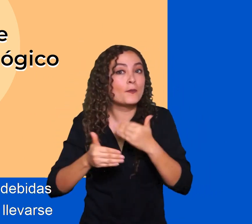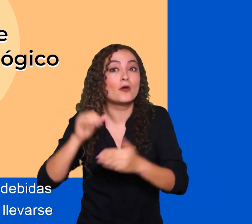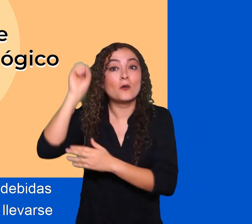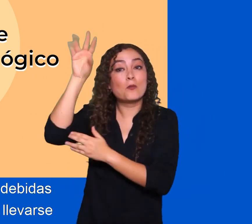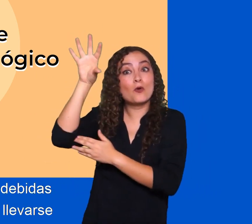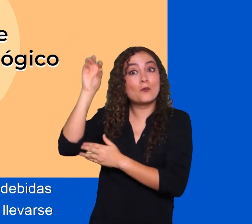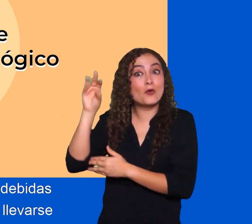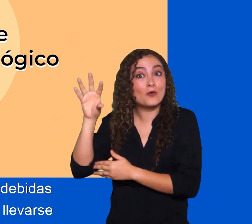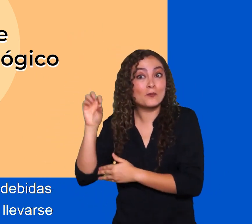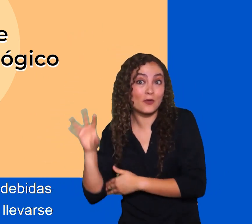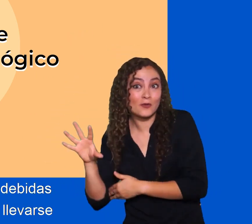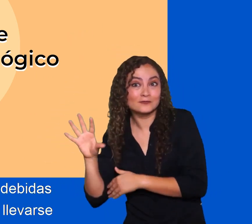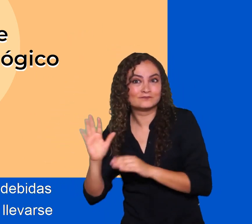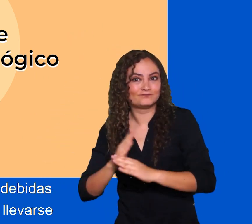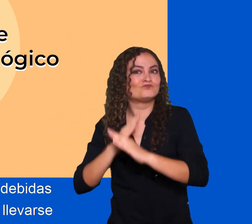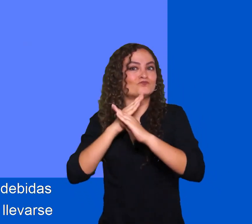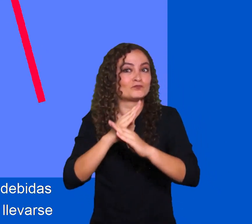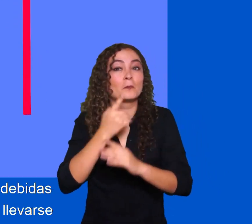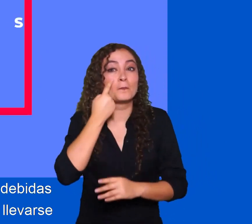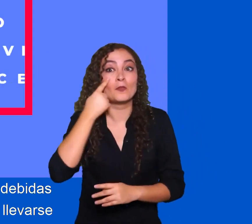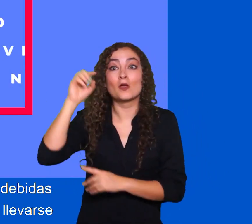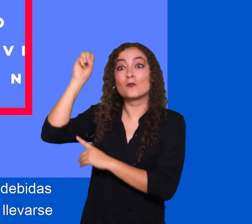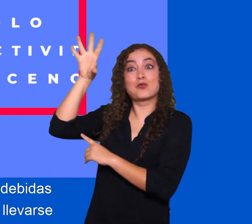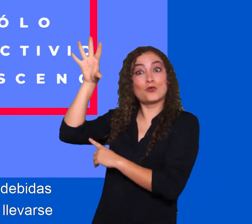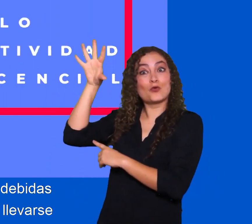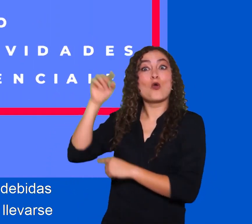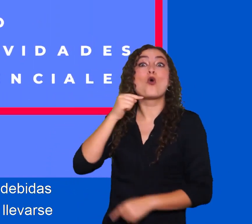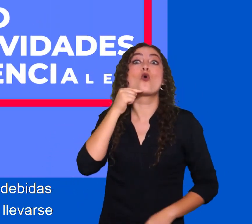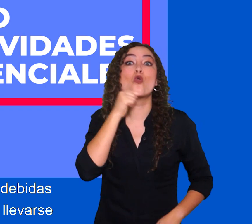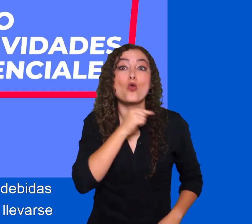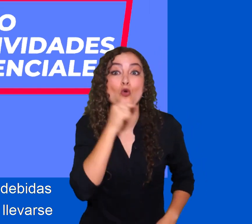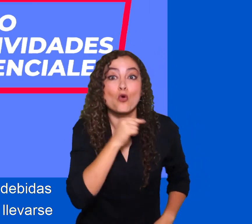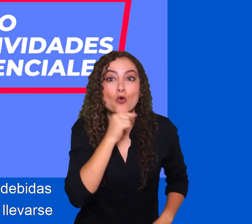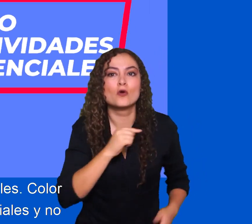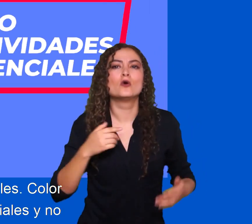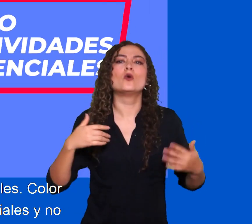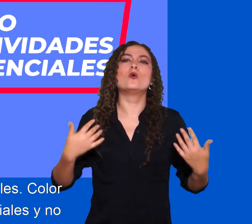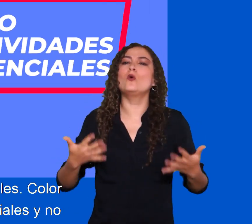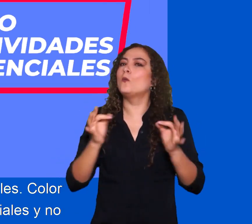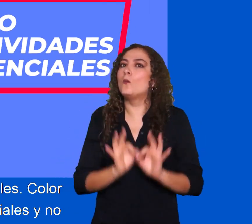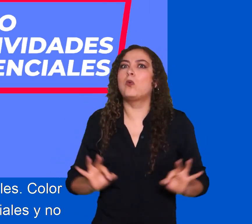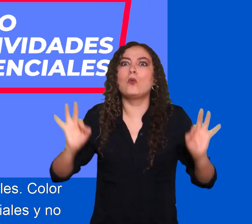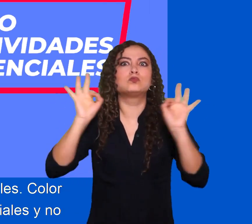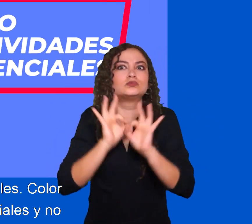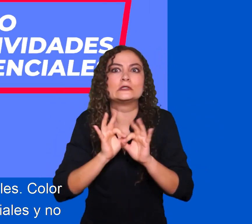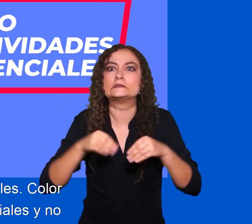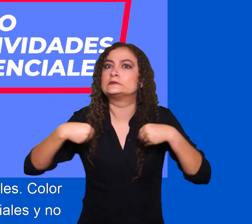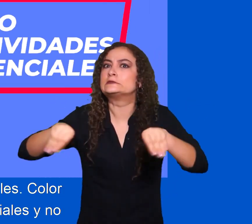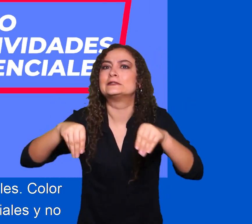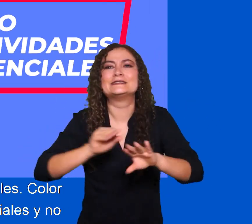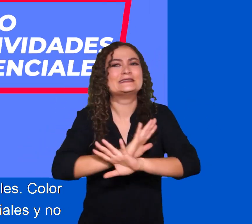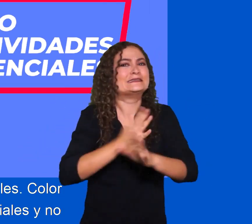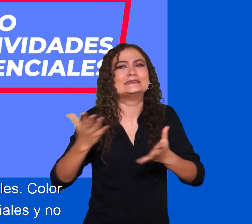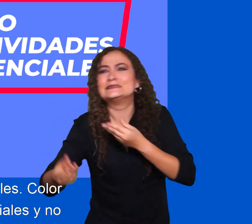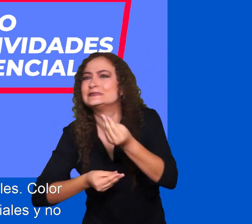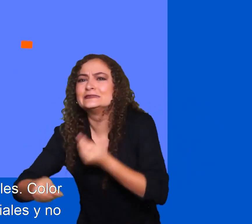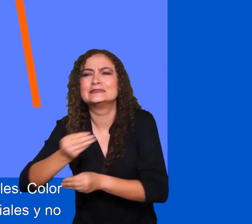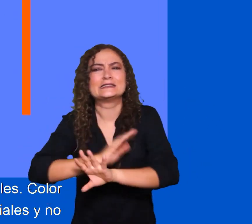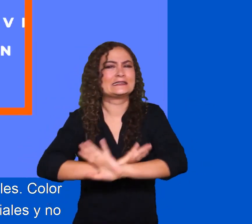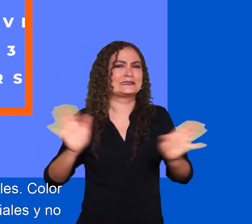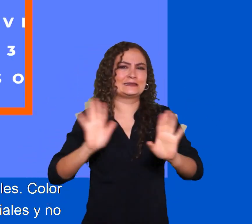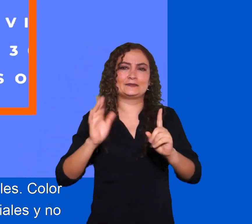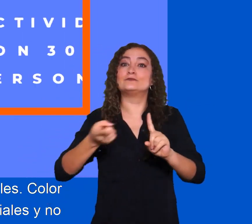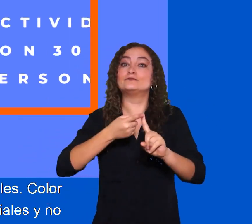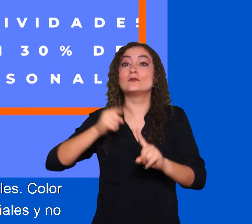cuenta para tomar las debidas precauciones. Color rojo. Solo pueden llevarse a cabo actividades económicas esenciales.